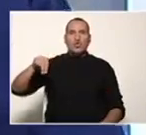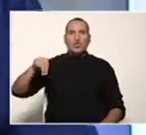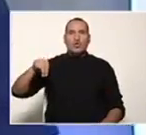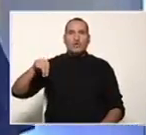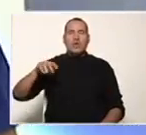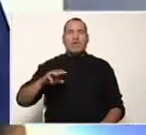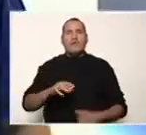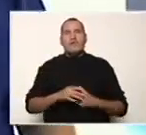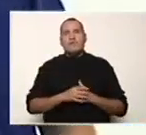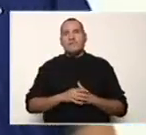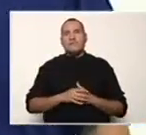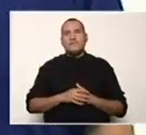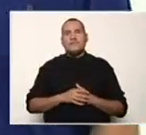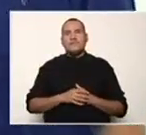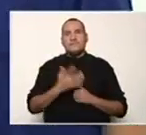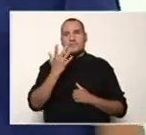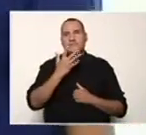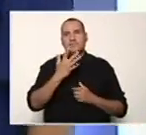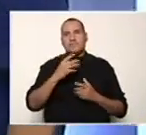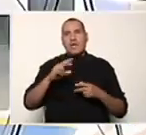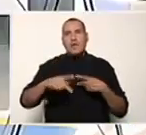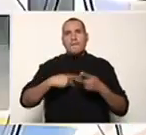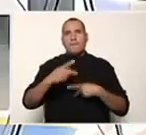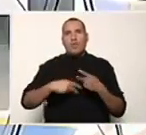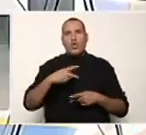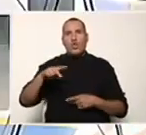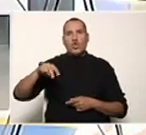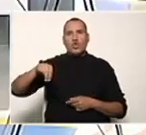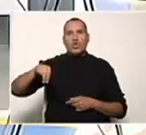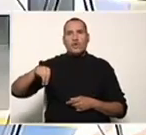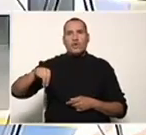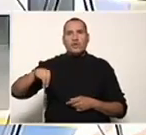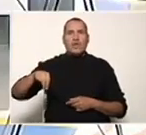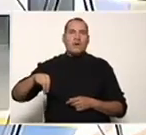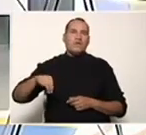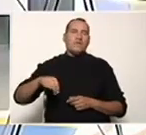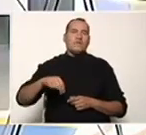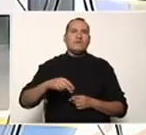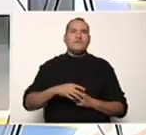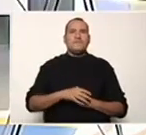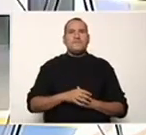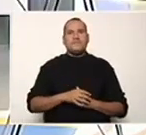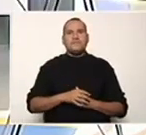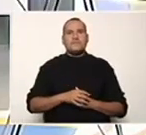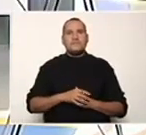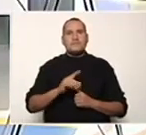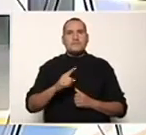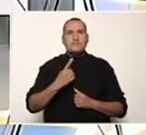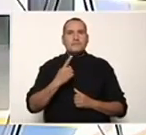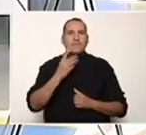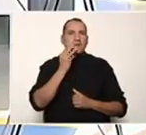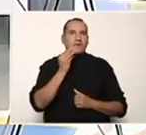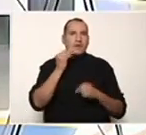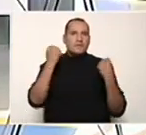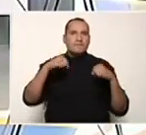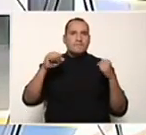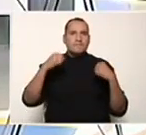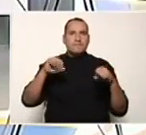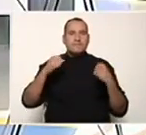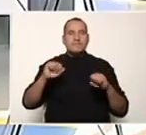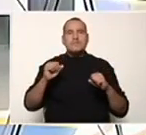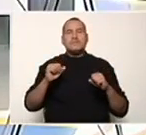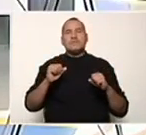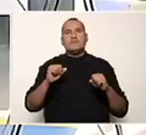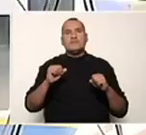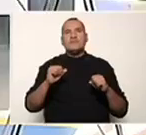caso de producto notable, aquí lo tenemos en la pizarra. Primer caso, cuadrado de una suma.